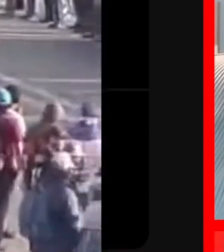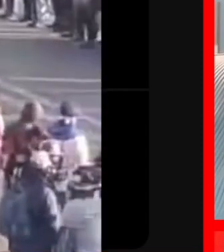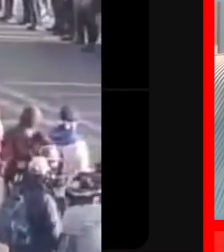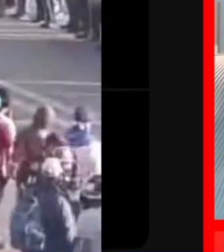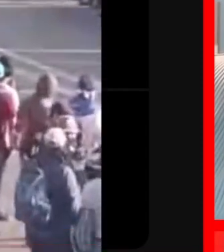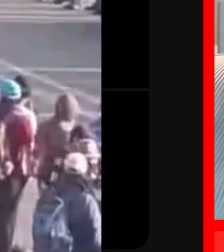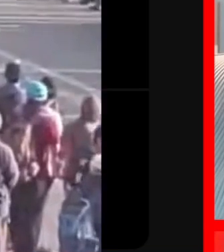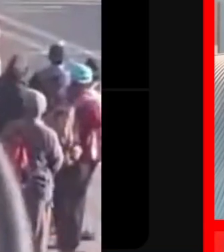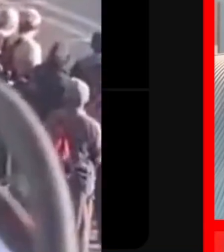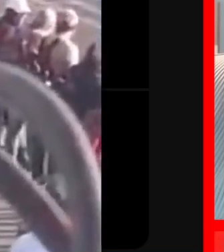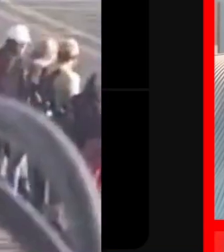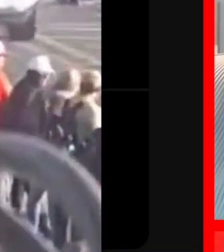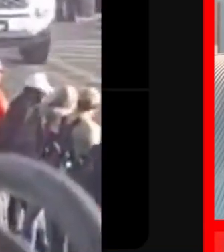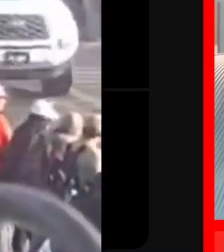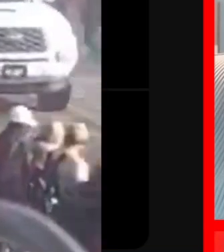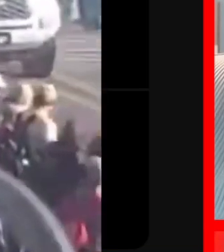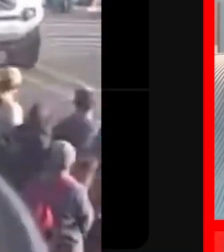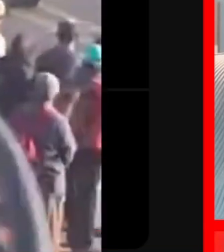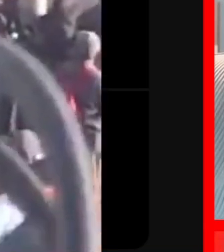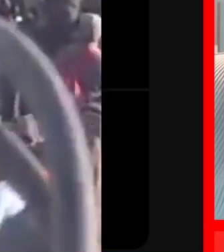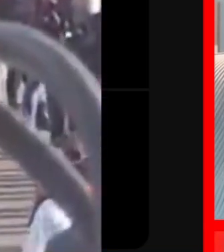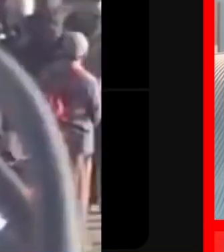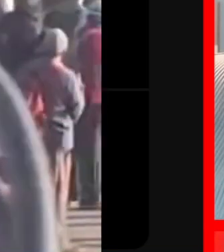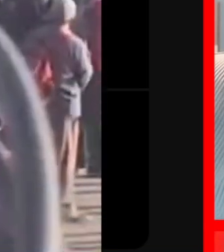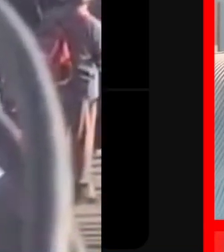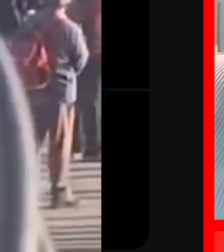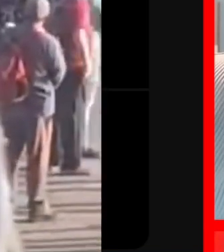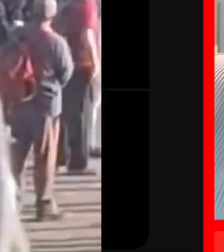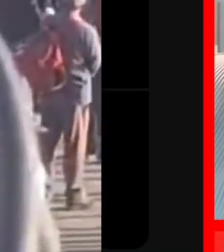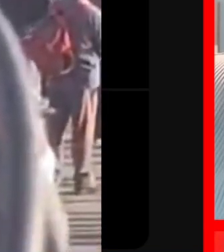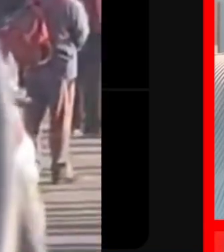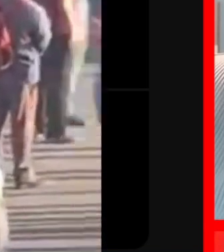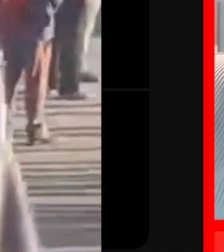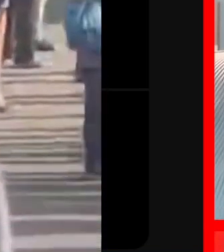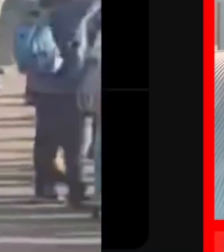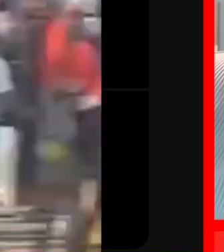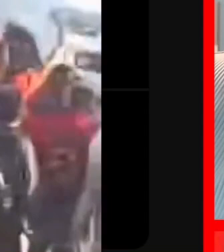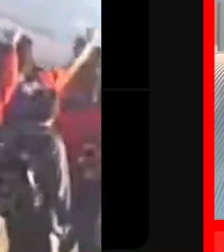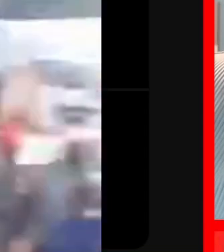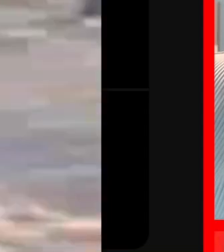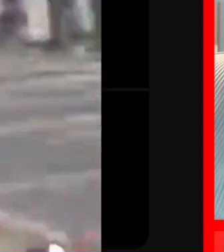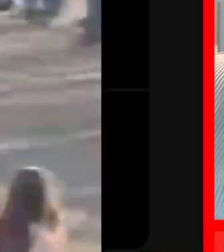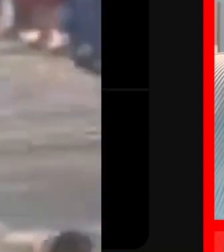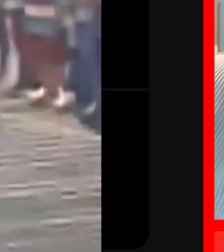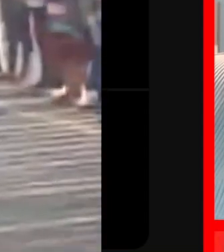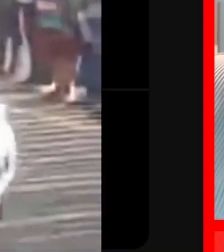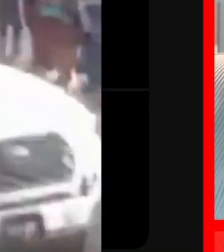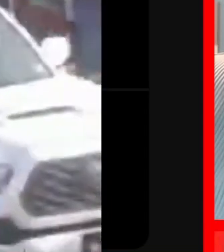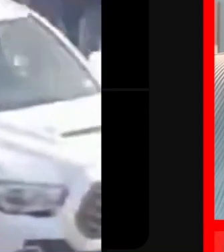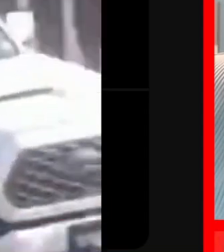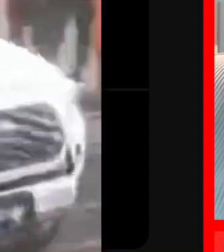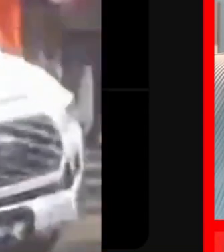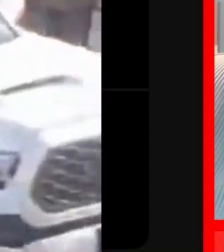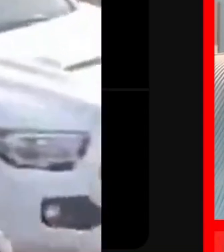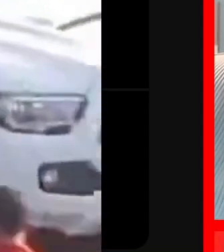López Obrador y están difundiendo de manera masiva en las redes sociales esos medios chayoteros de lo